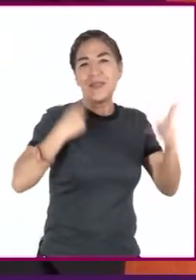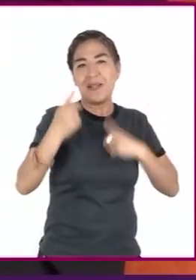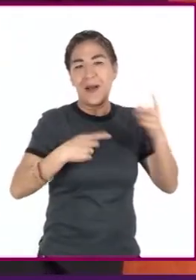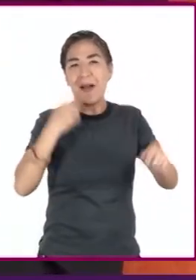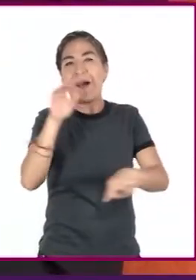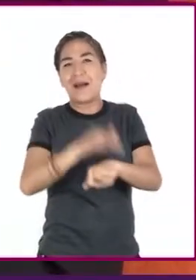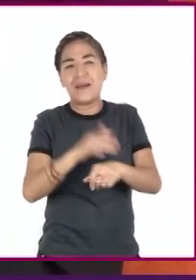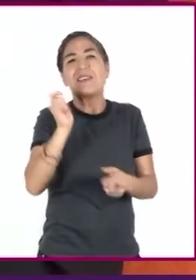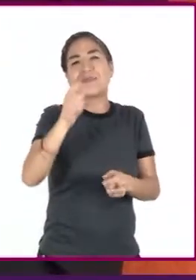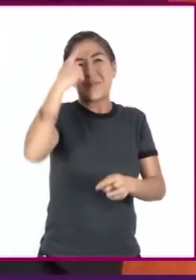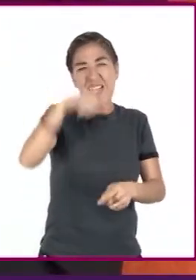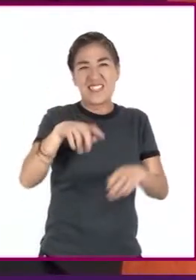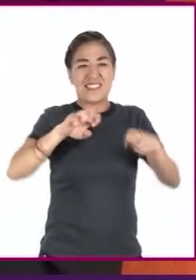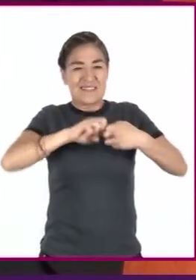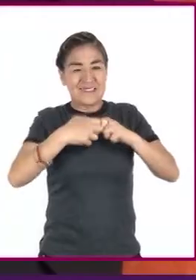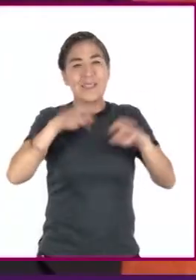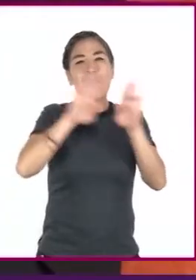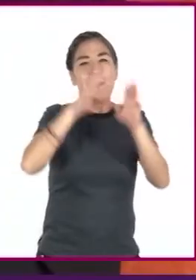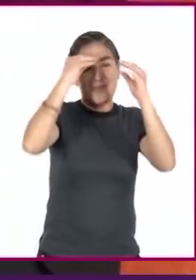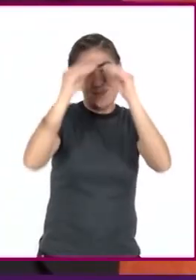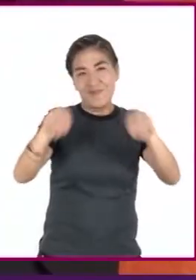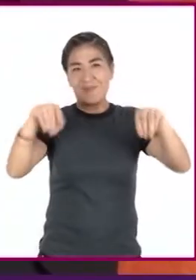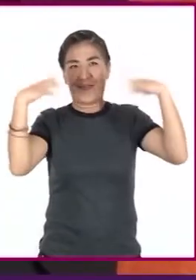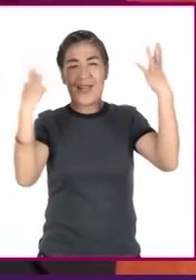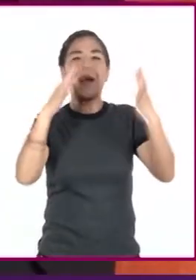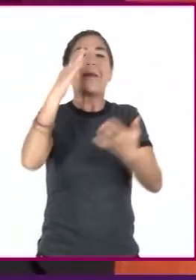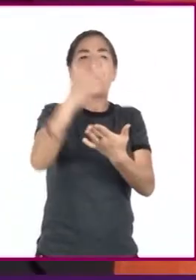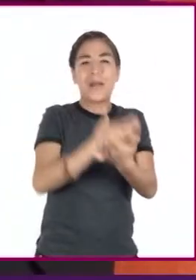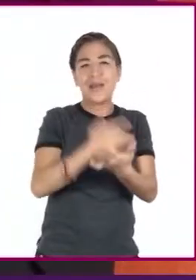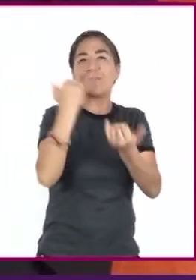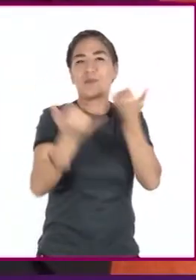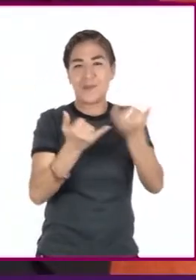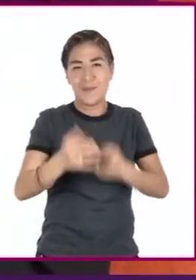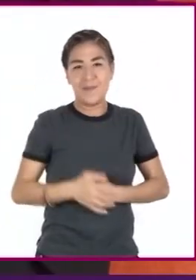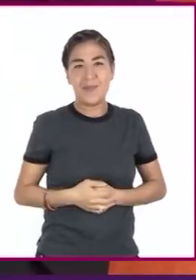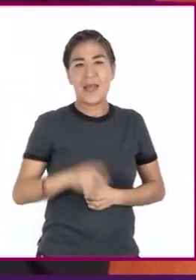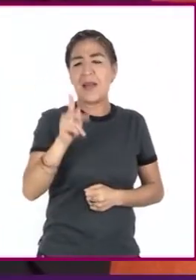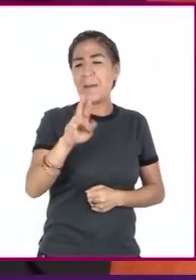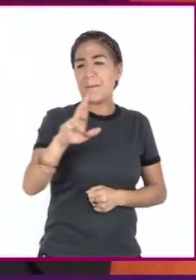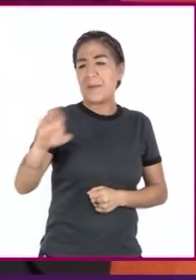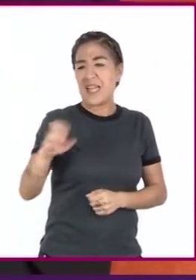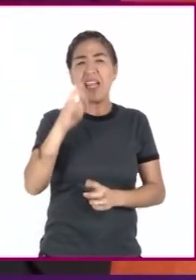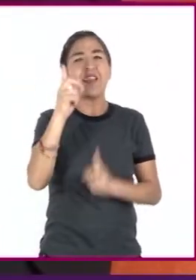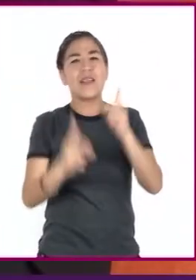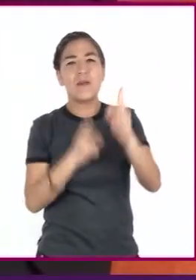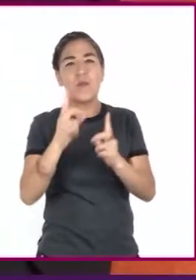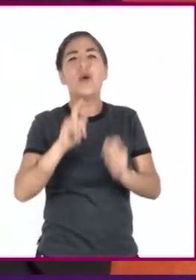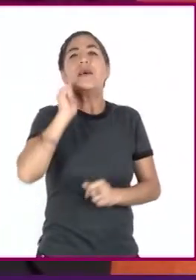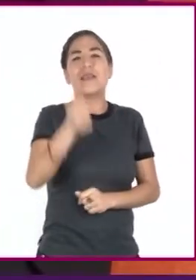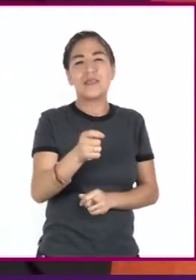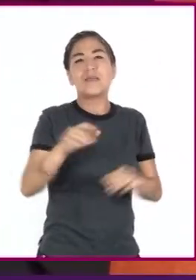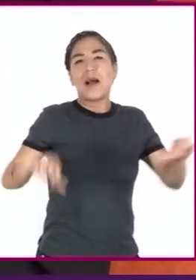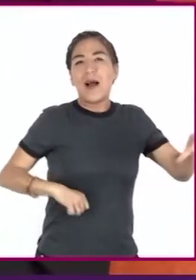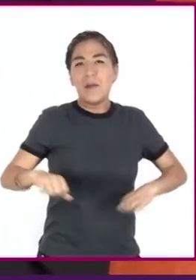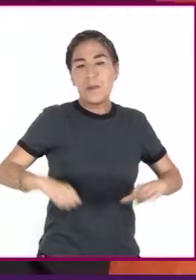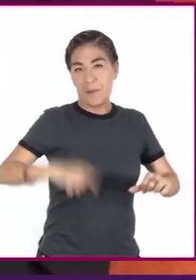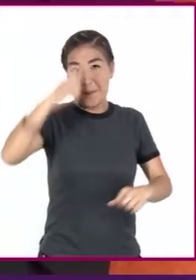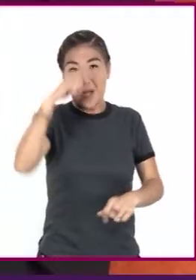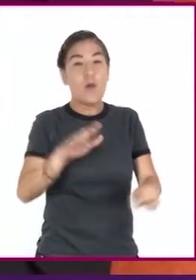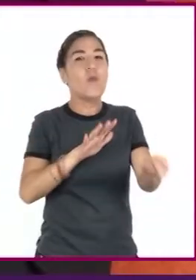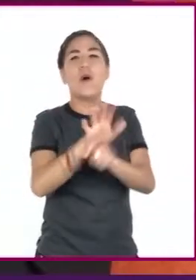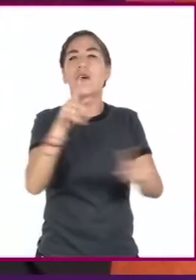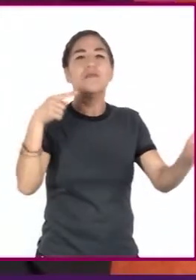nos libera del estrés. Tenemos los predeportes, que son actividades que tienen como objetivo